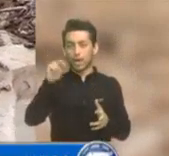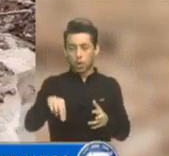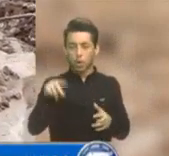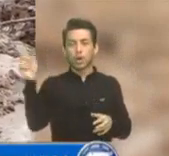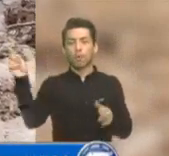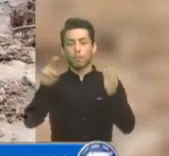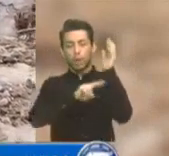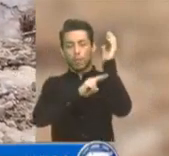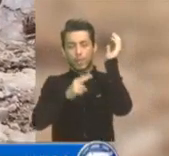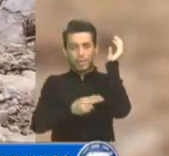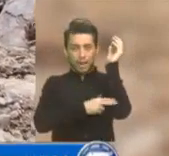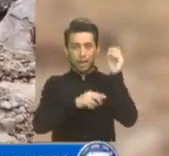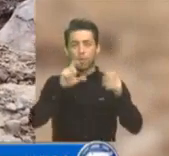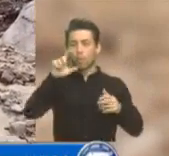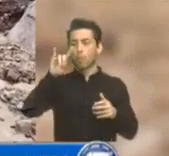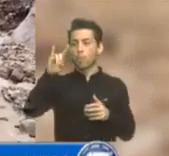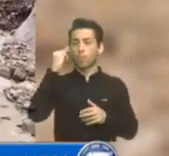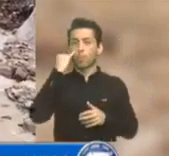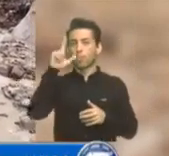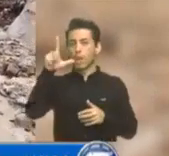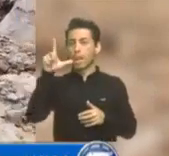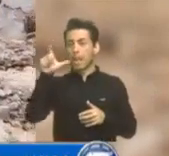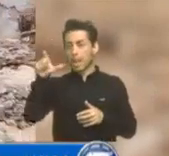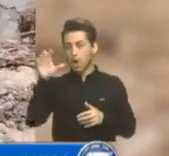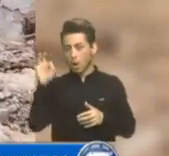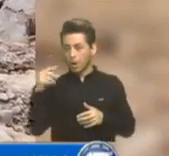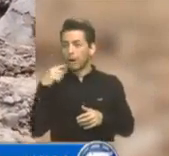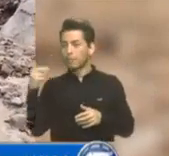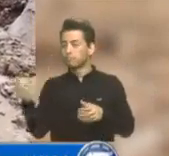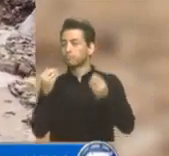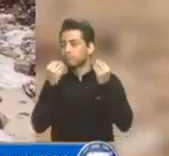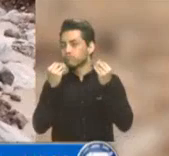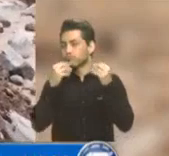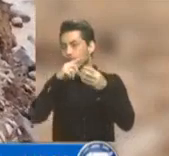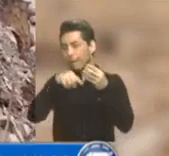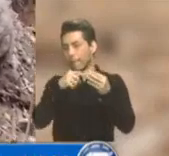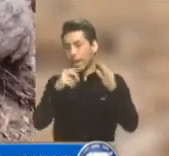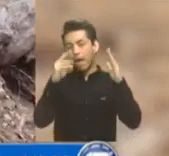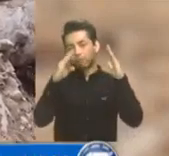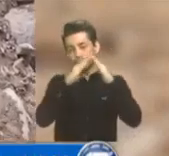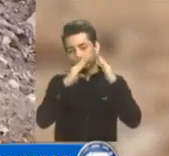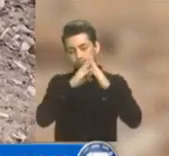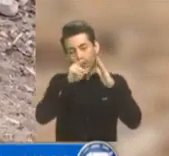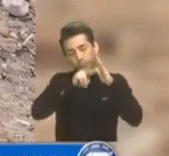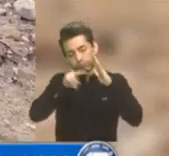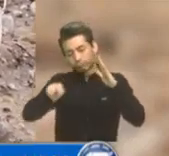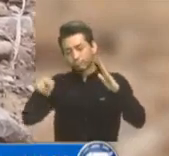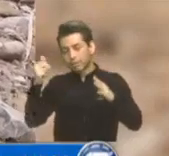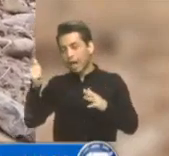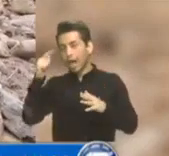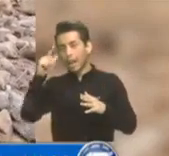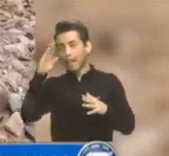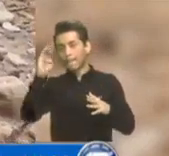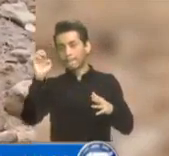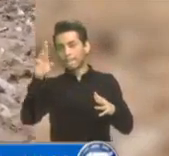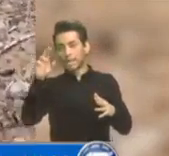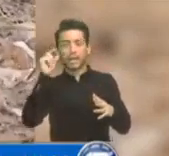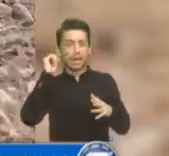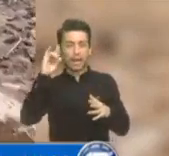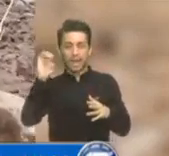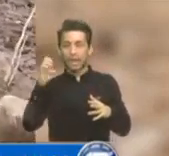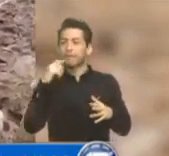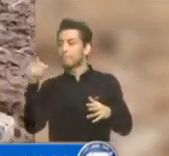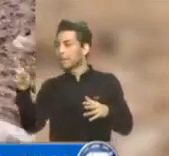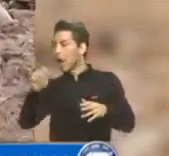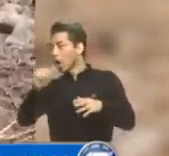de los vecinos, varias familias fueron albergadas mientras una vivienda quedó destruida y aún se desconoce el total de las viviendas con daños